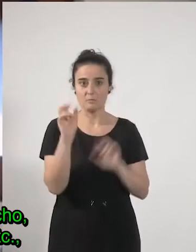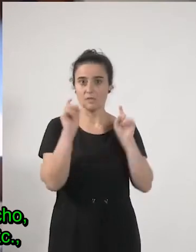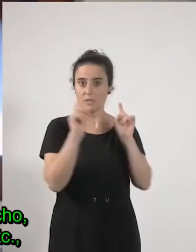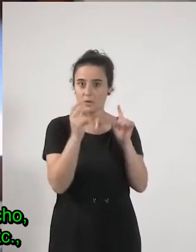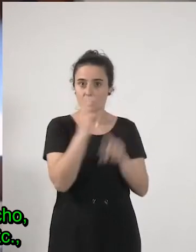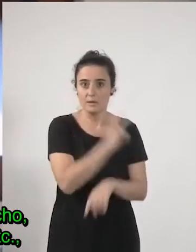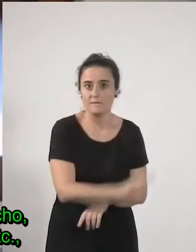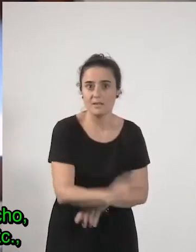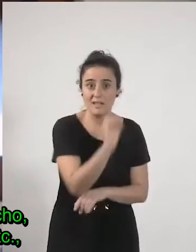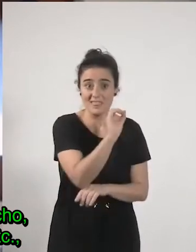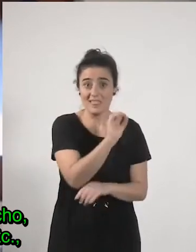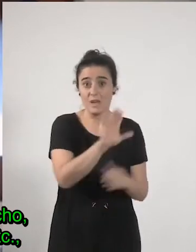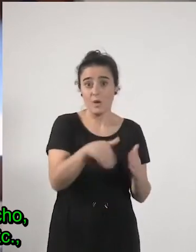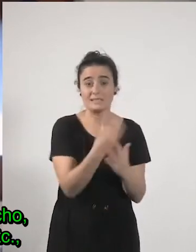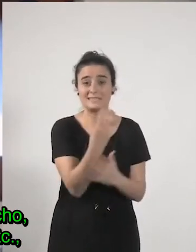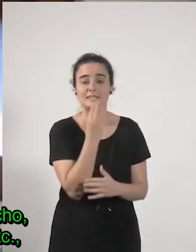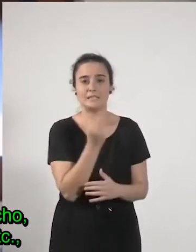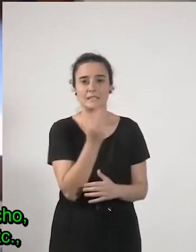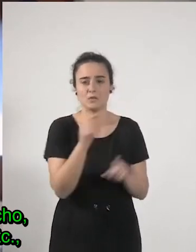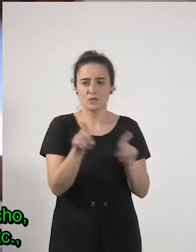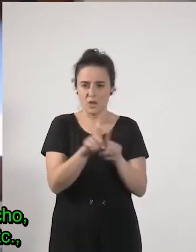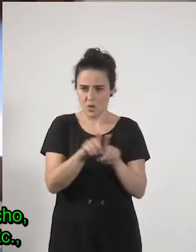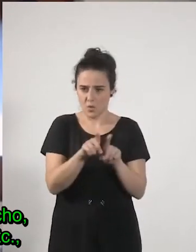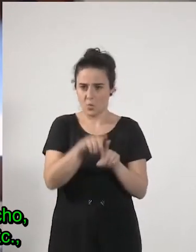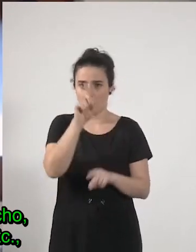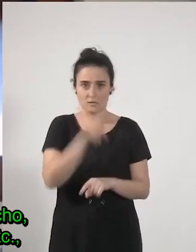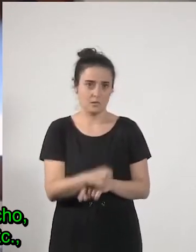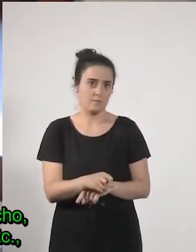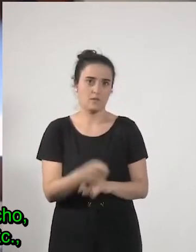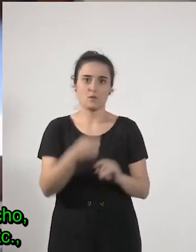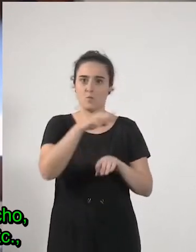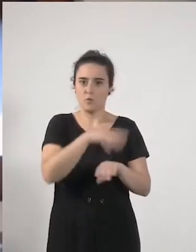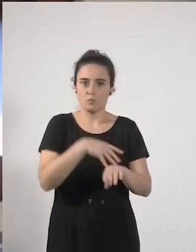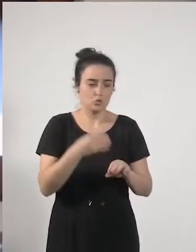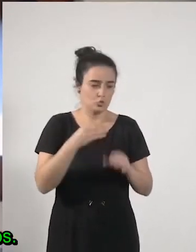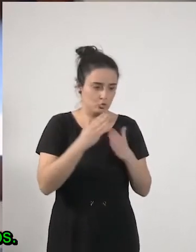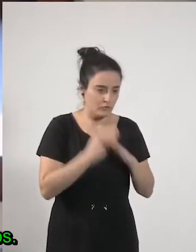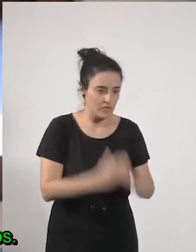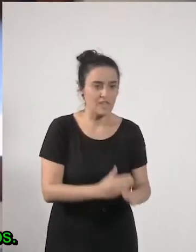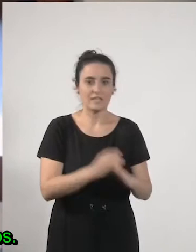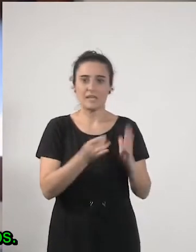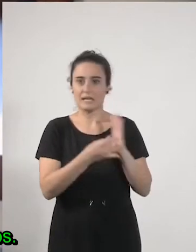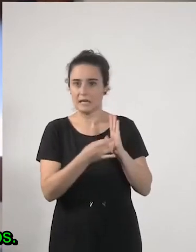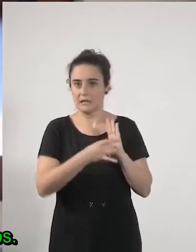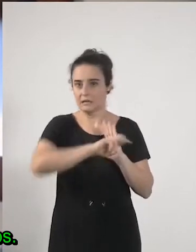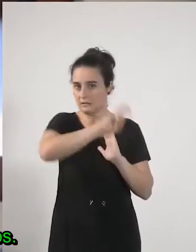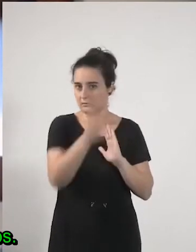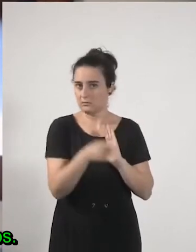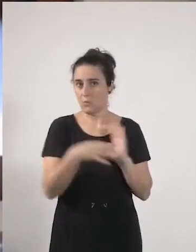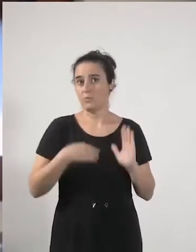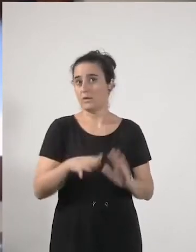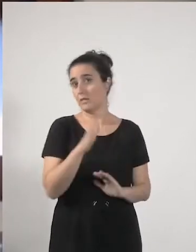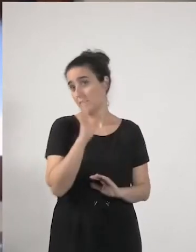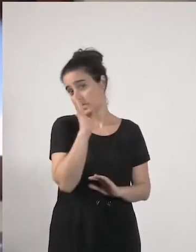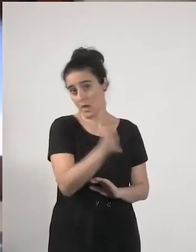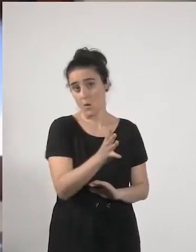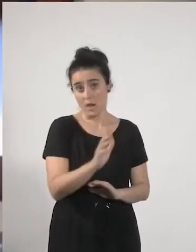universalización del derecho con horarios suficientes calidad etcétera y eso se puede hacer en 5 años